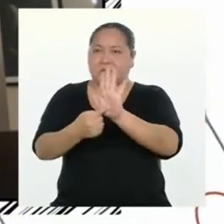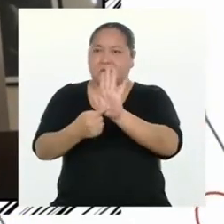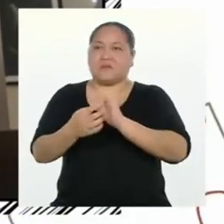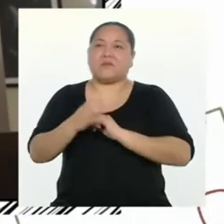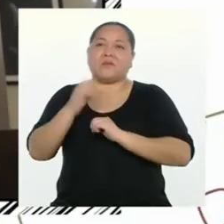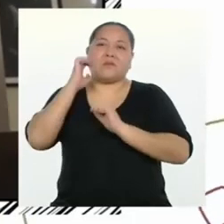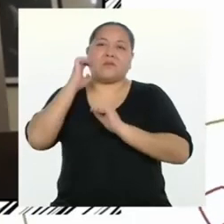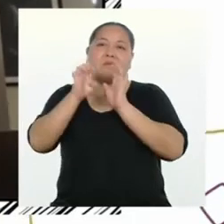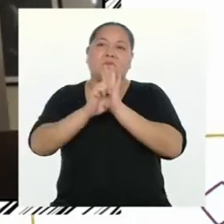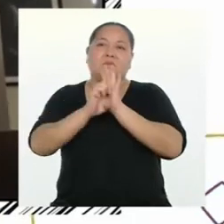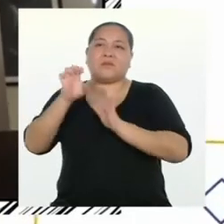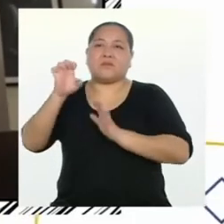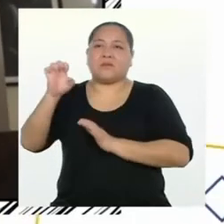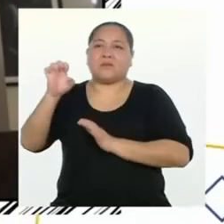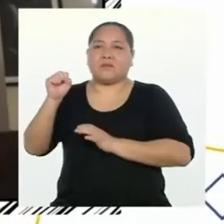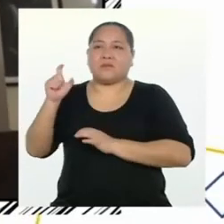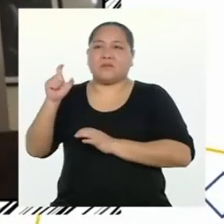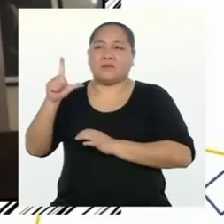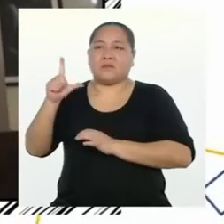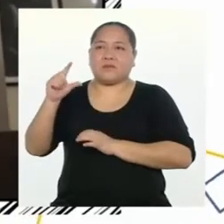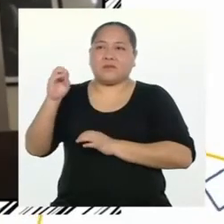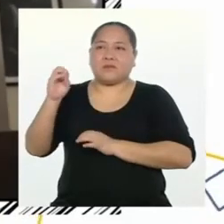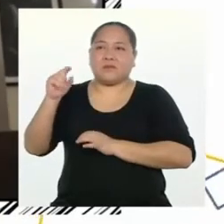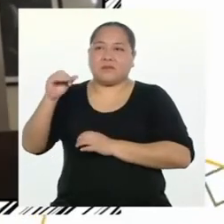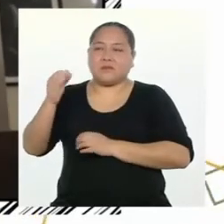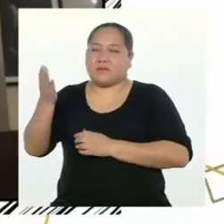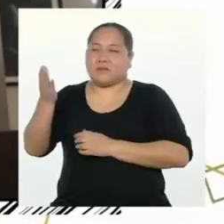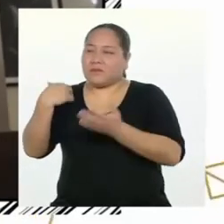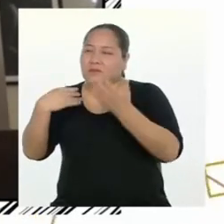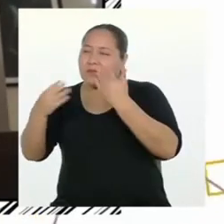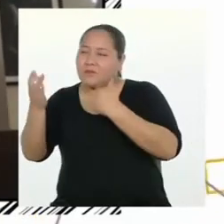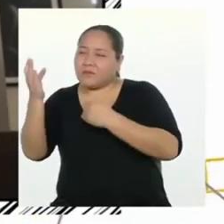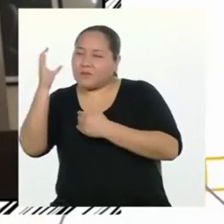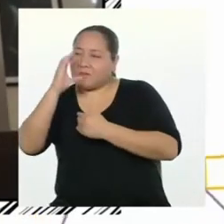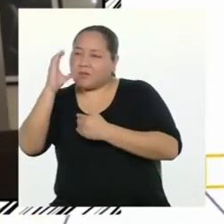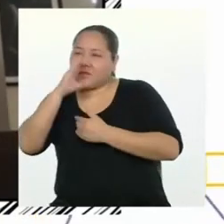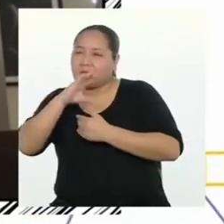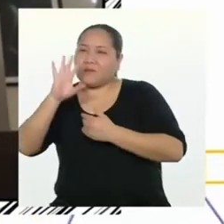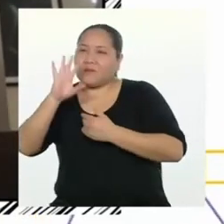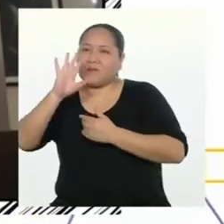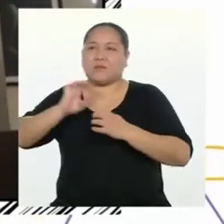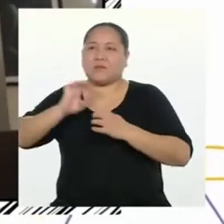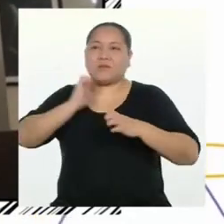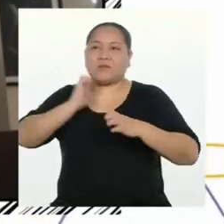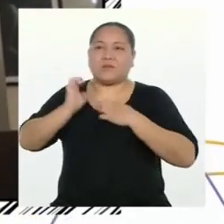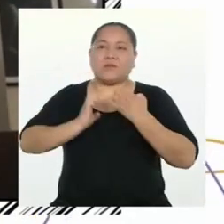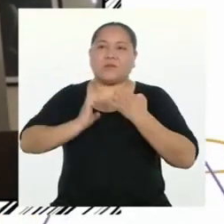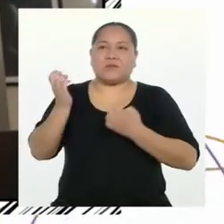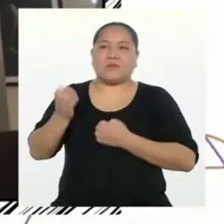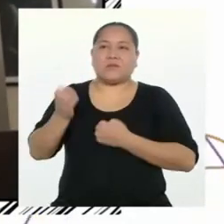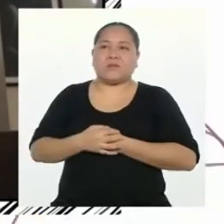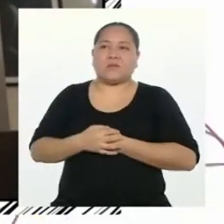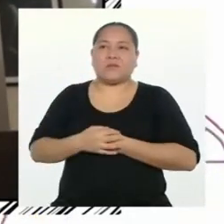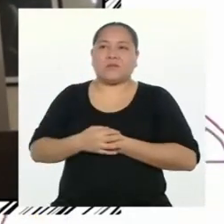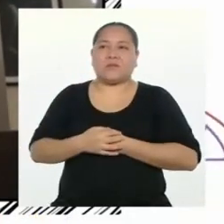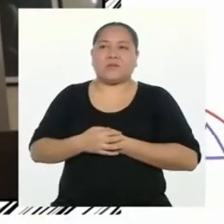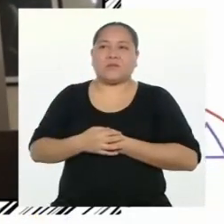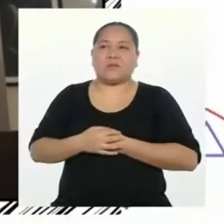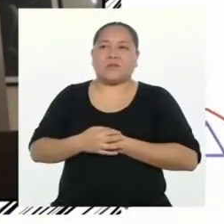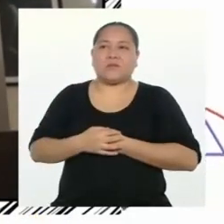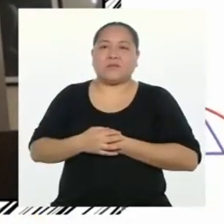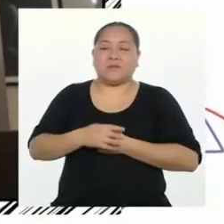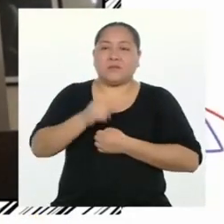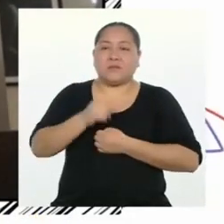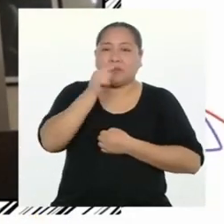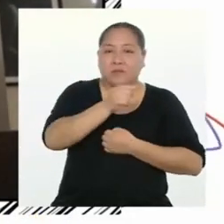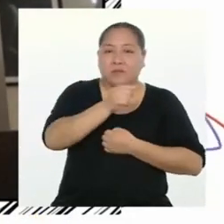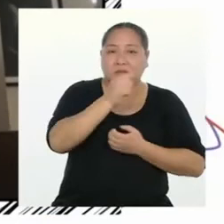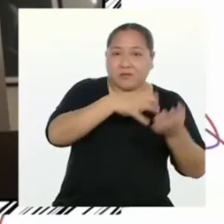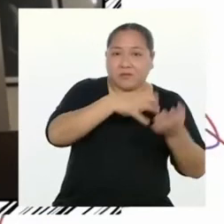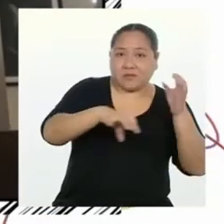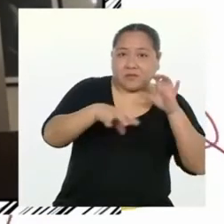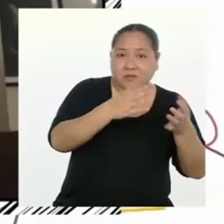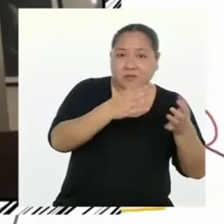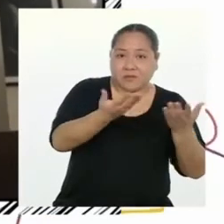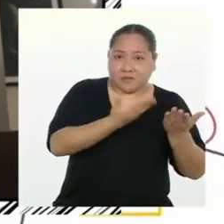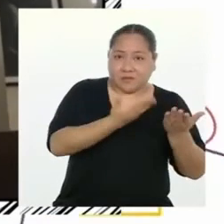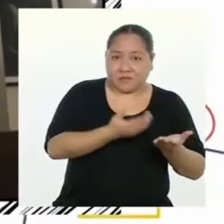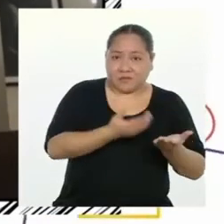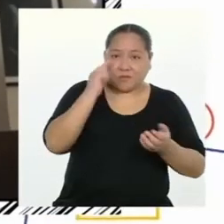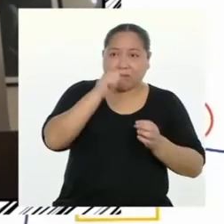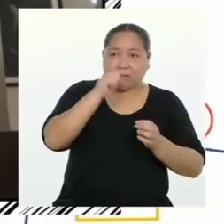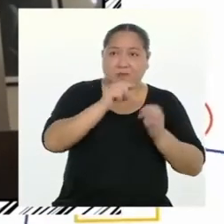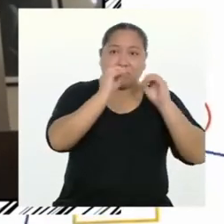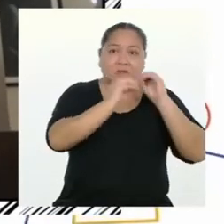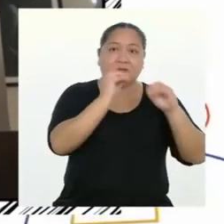Por ejemplo, el eslogan apela mucho a las emociones. Sin embargo, el call to action o el llamado a la acción es el